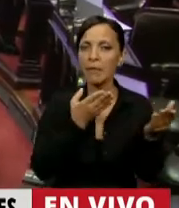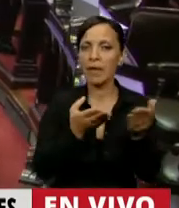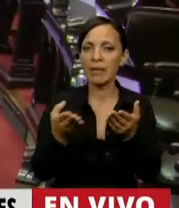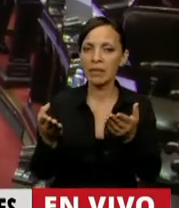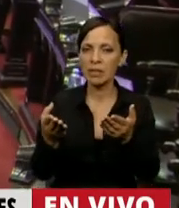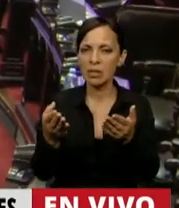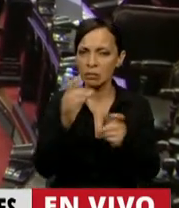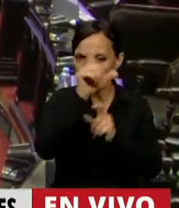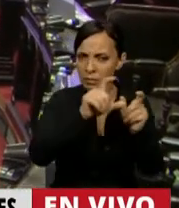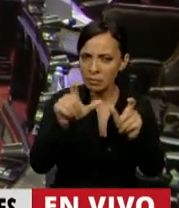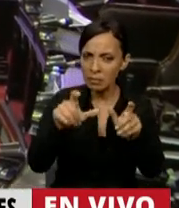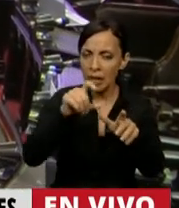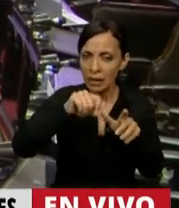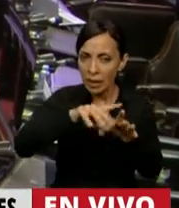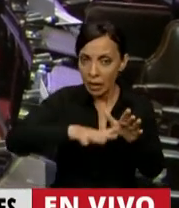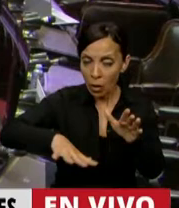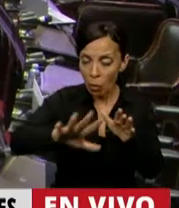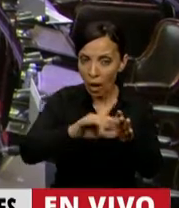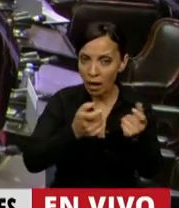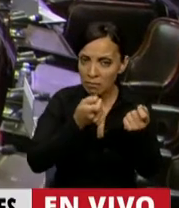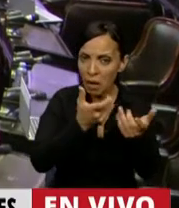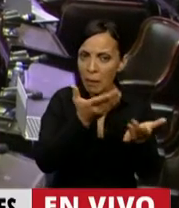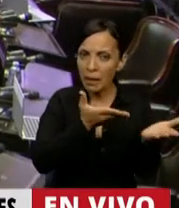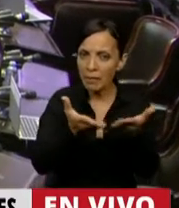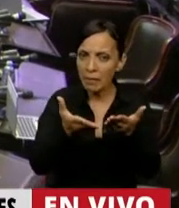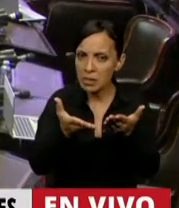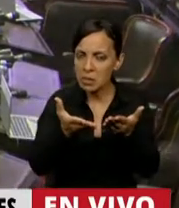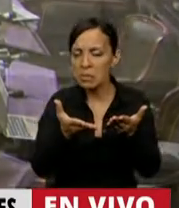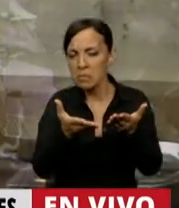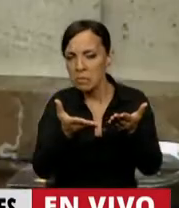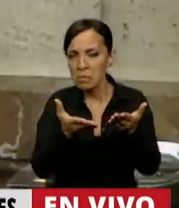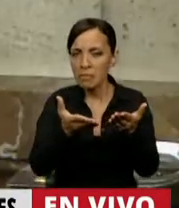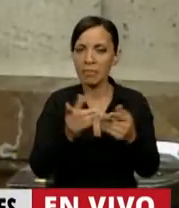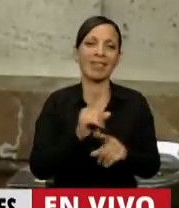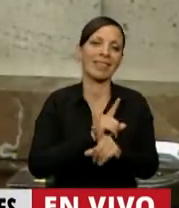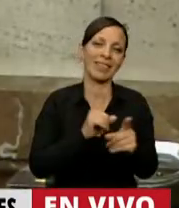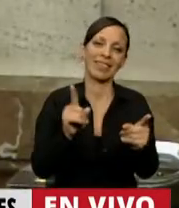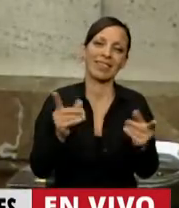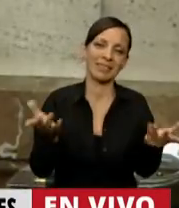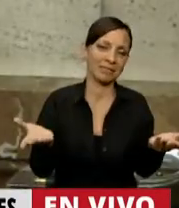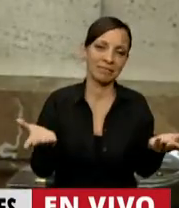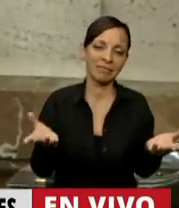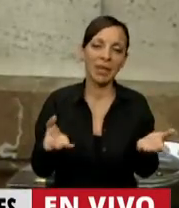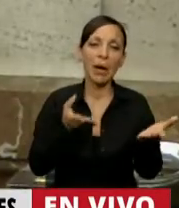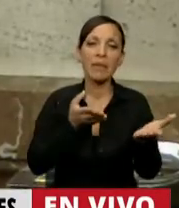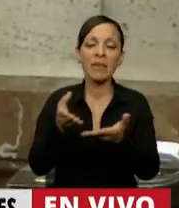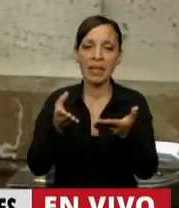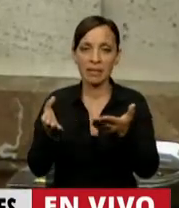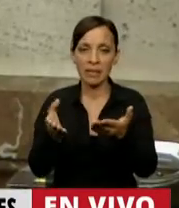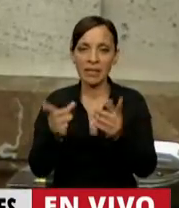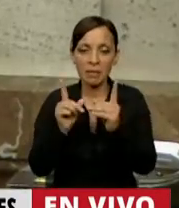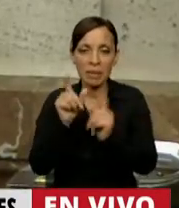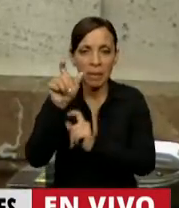población de esas jurisdicciones en los repartos desiguales? No, los que se benefician son los que